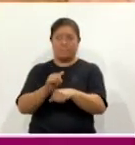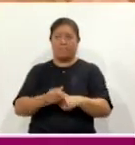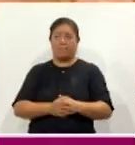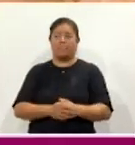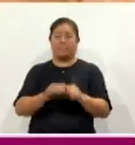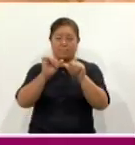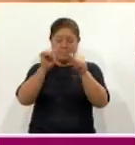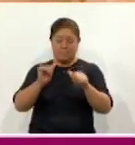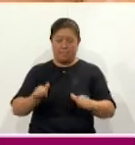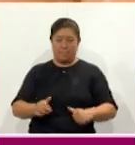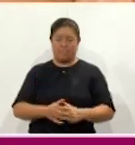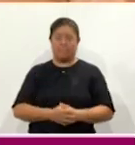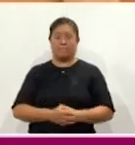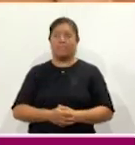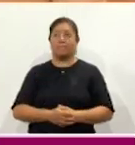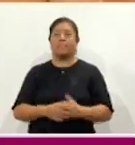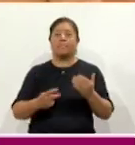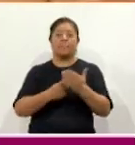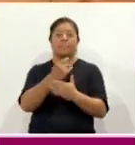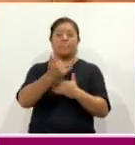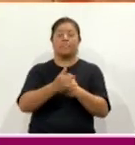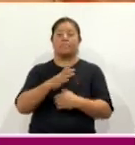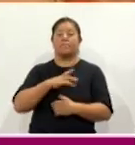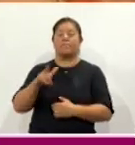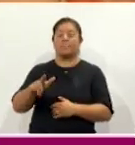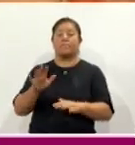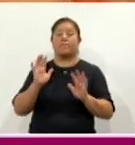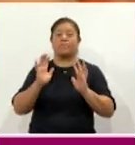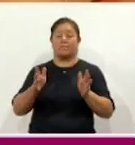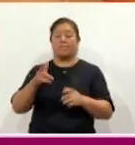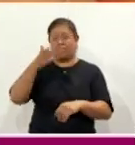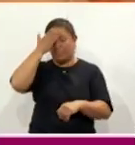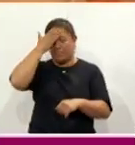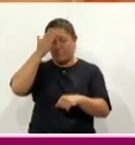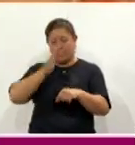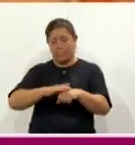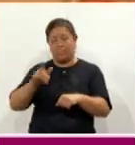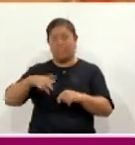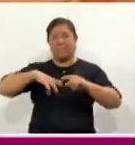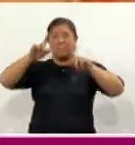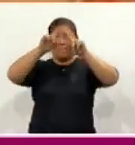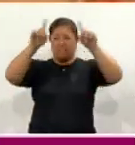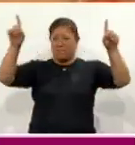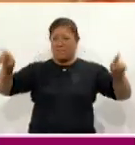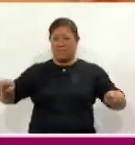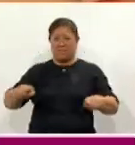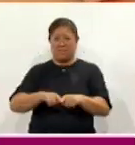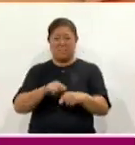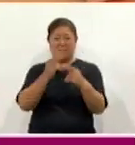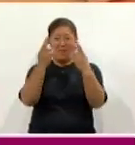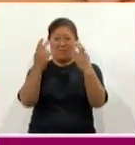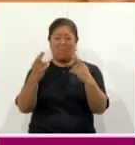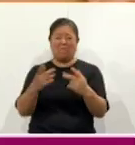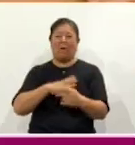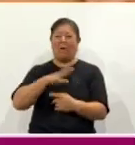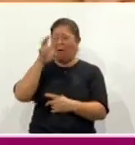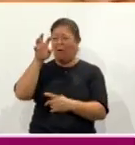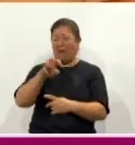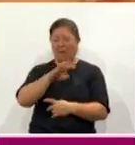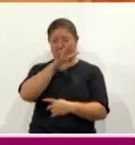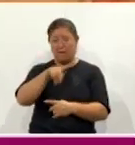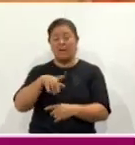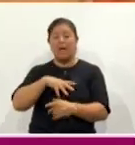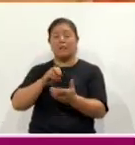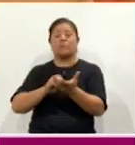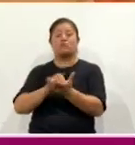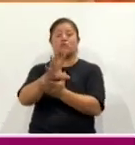el proyecto nuevo, gobernadora, está contemplado el cambio de pantalla ya, porque ya la pantalla ya está dañada, tiene algunas rayas, me comentan, y el proyector.